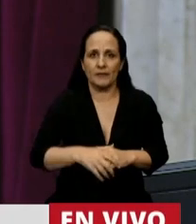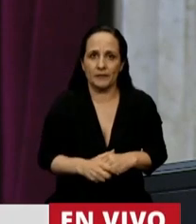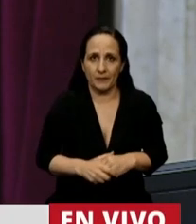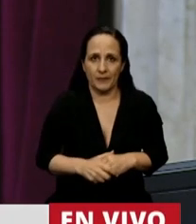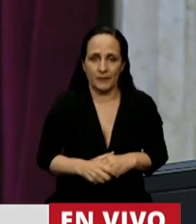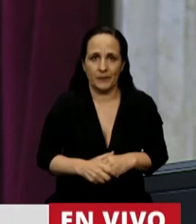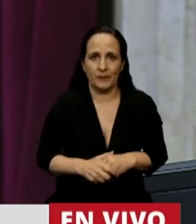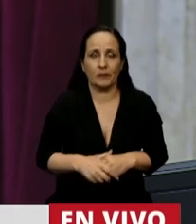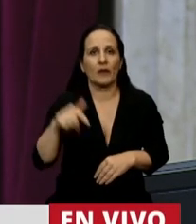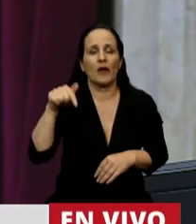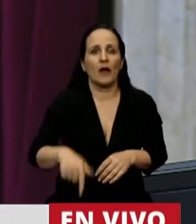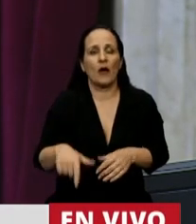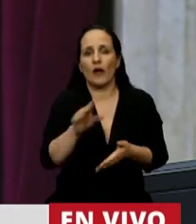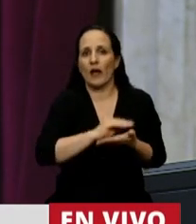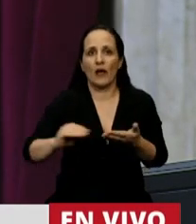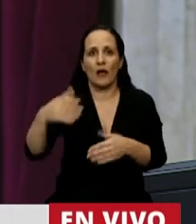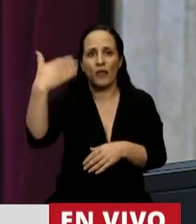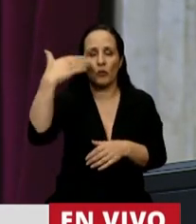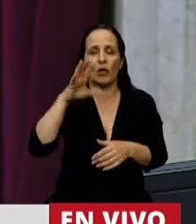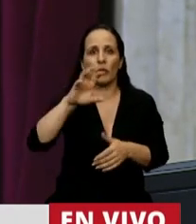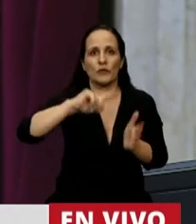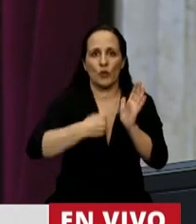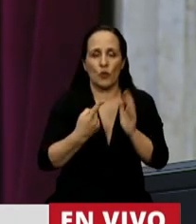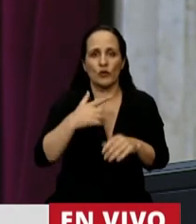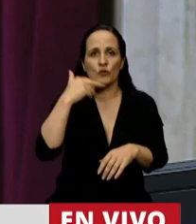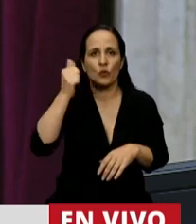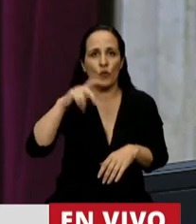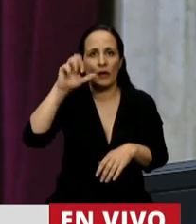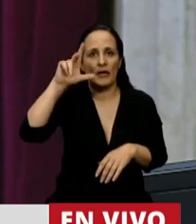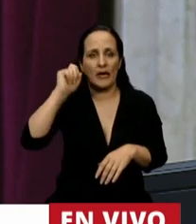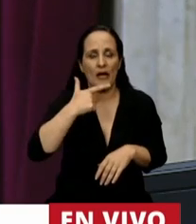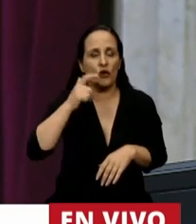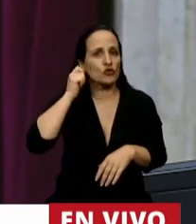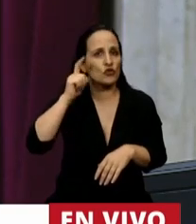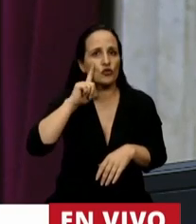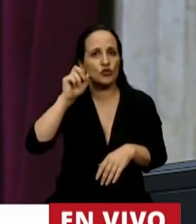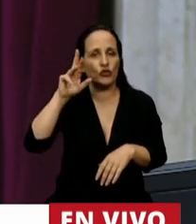Tiene la palabra el diputado por Buenos Aires, Juan Carlos Giordano.